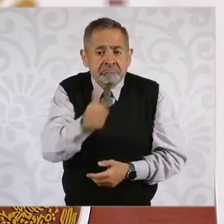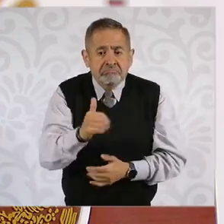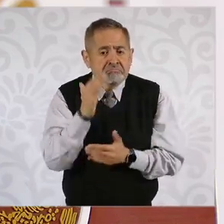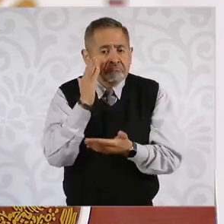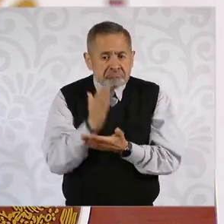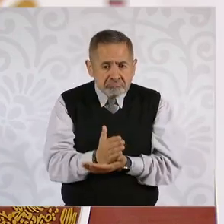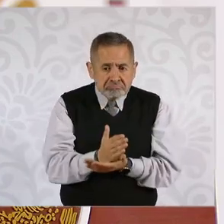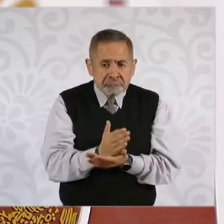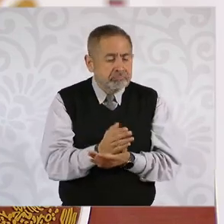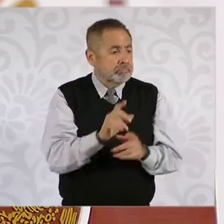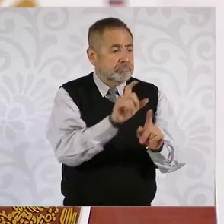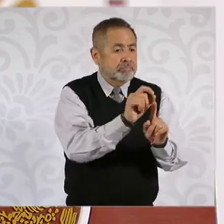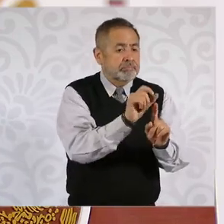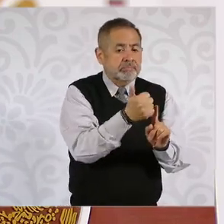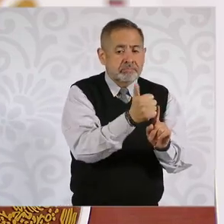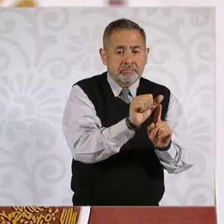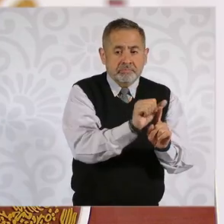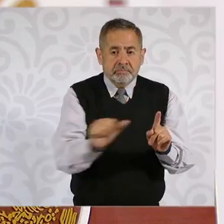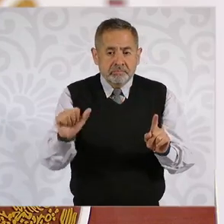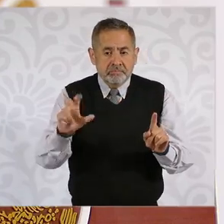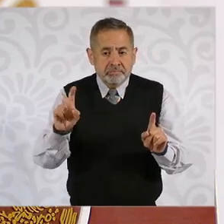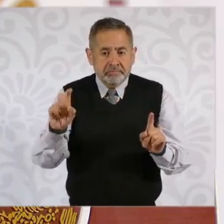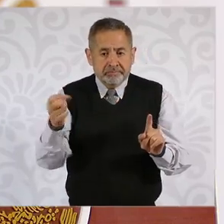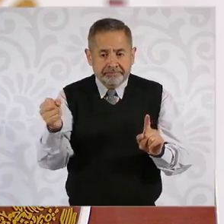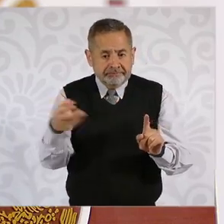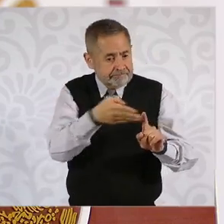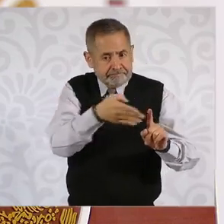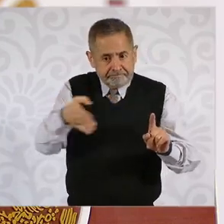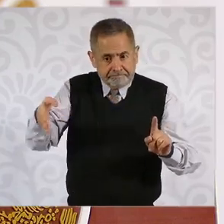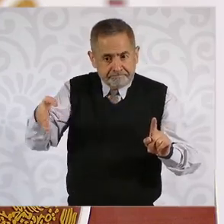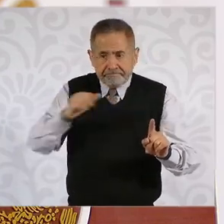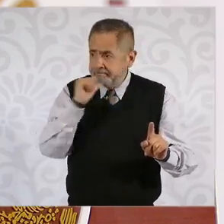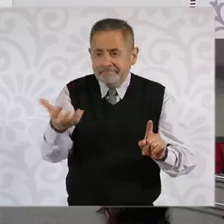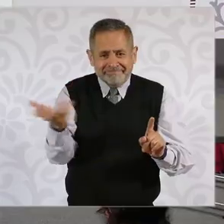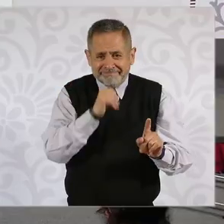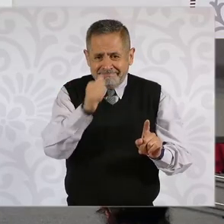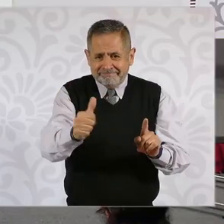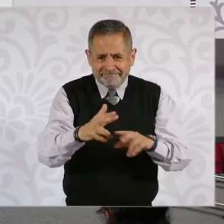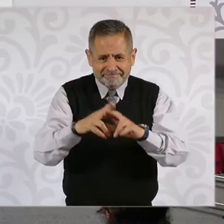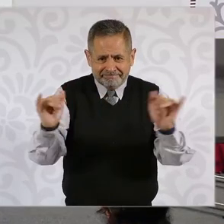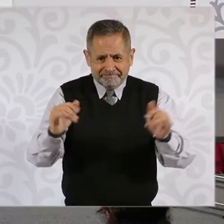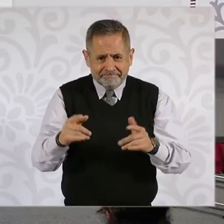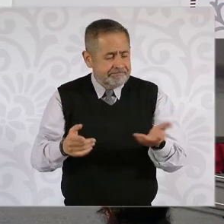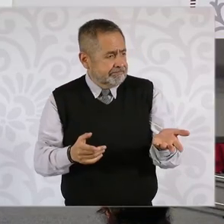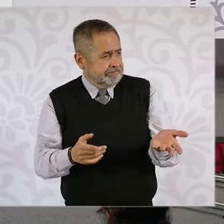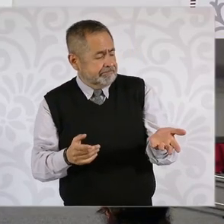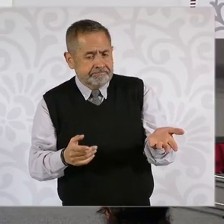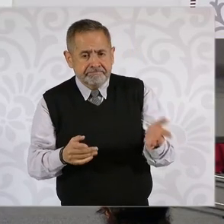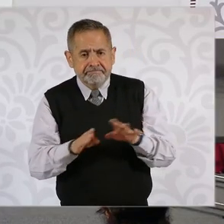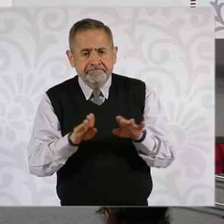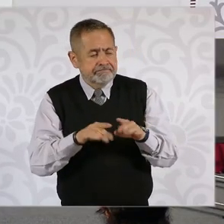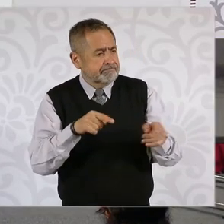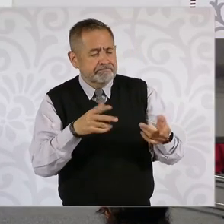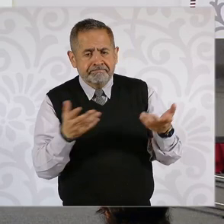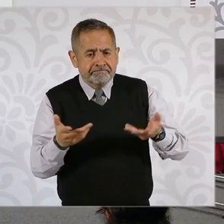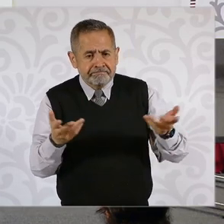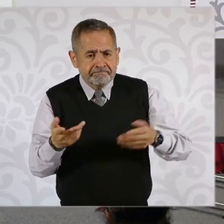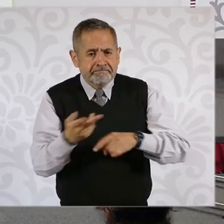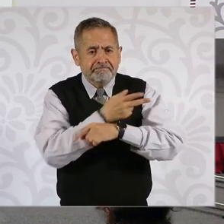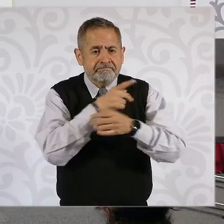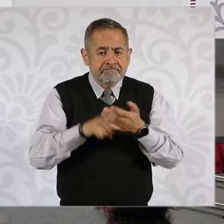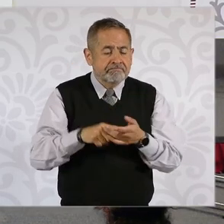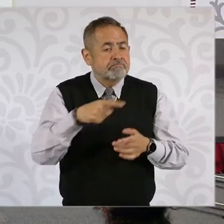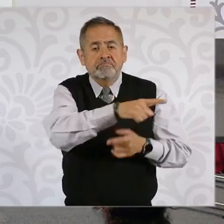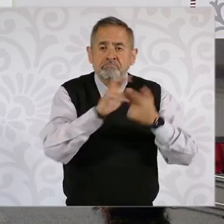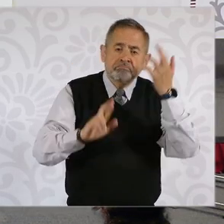entre el veinte de agosto y el treinta de septiembre de este año. Como resultado del paro